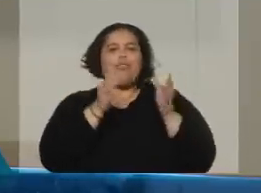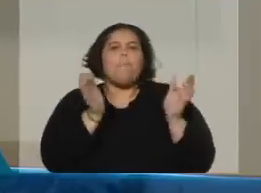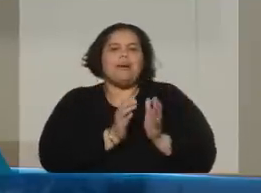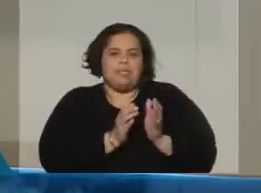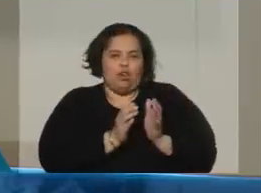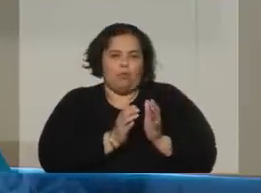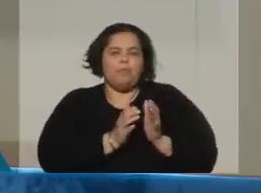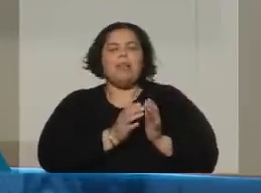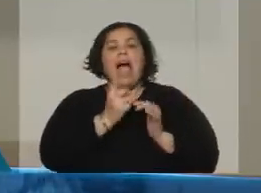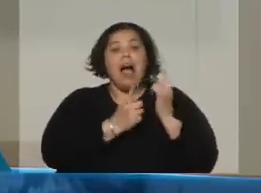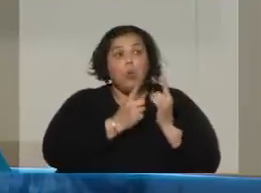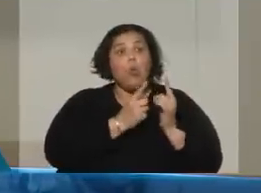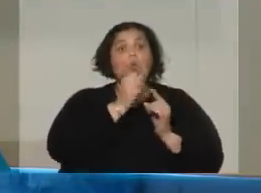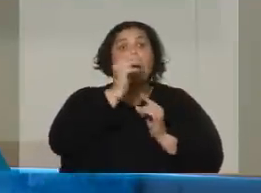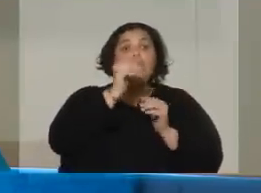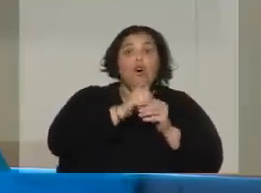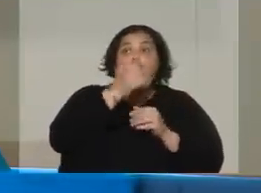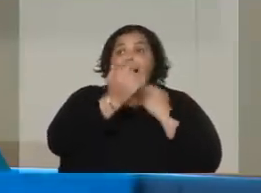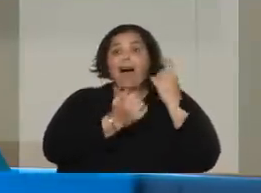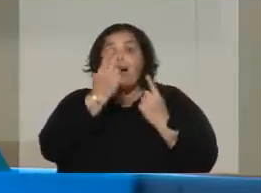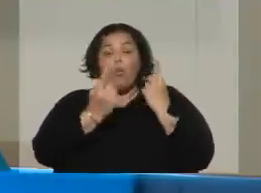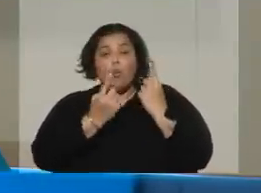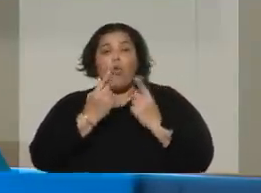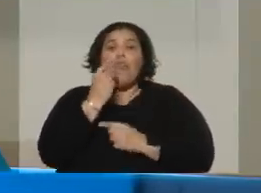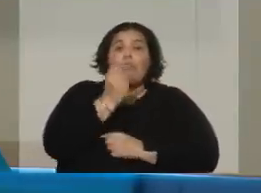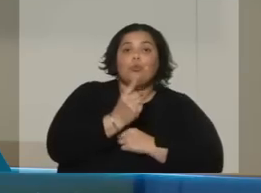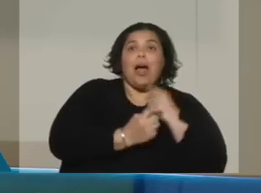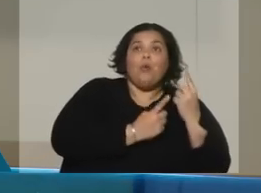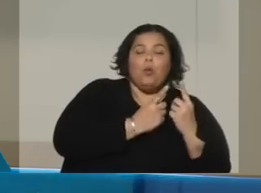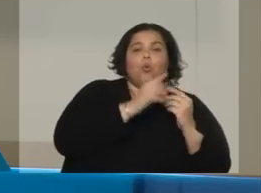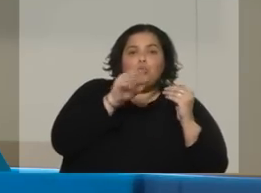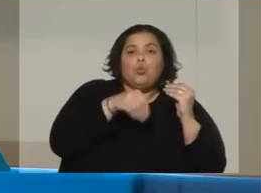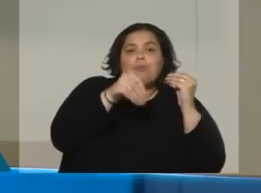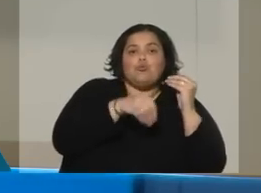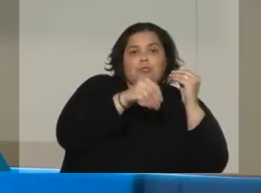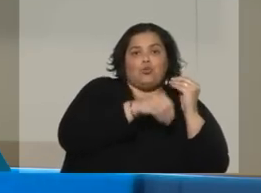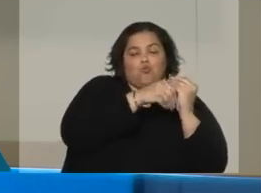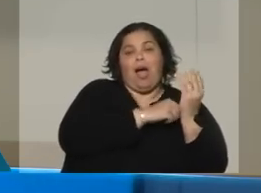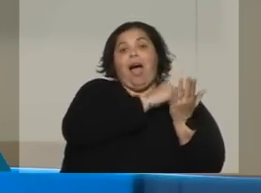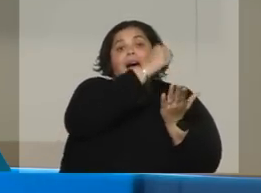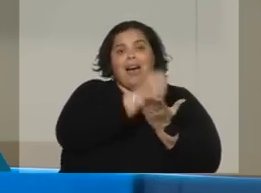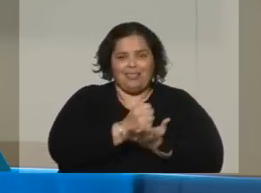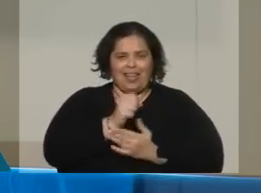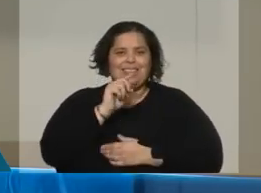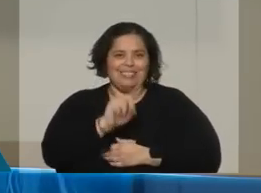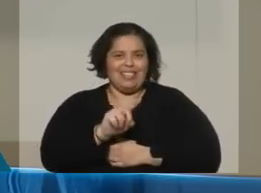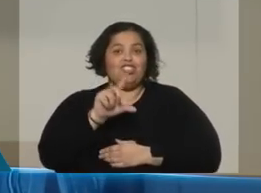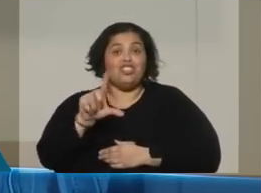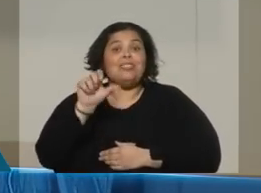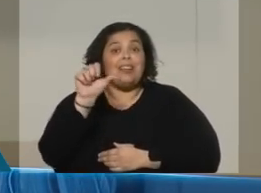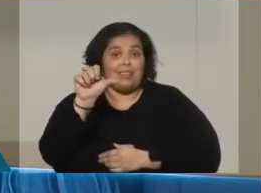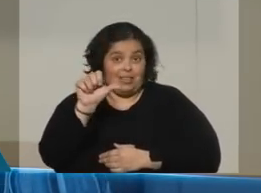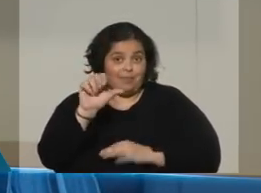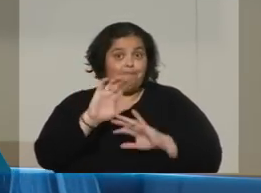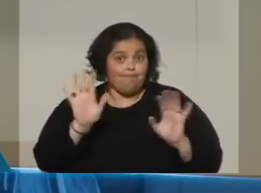candidato. Cabe recordar que 176 votos se necesitan en el primer